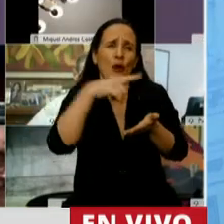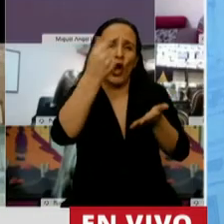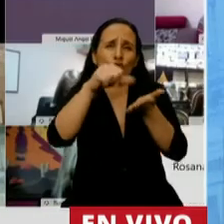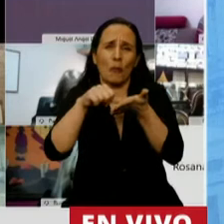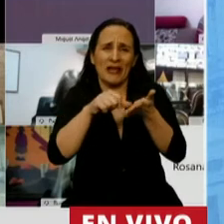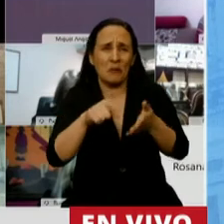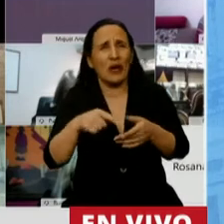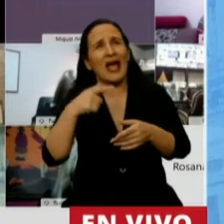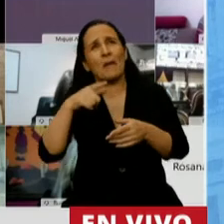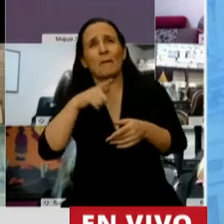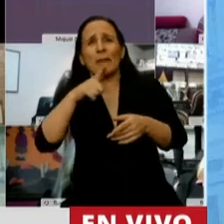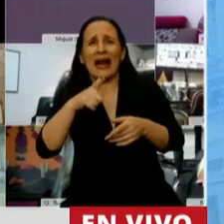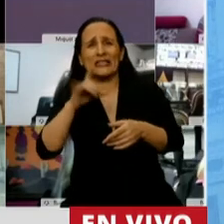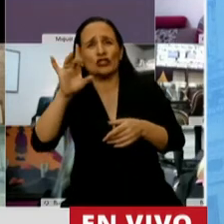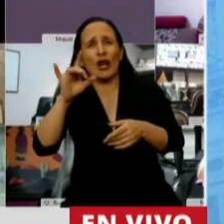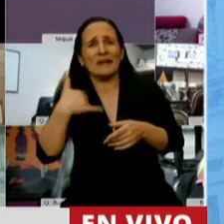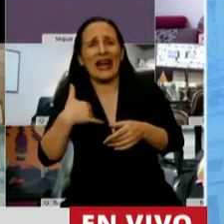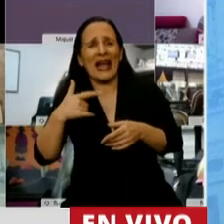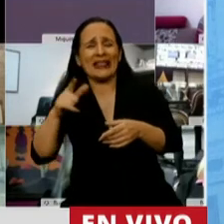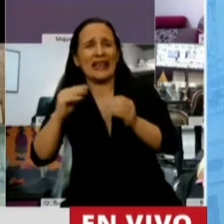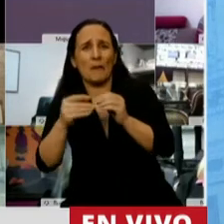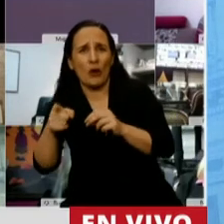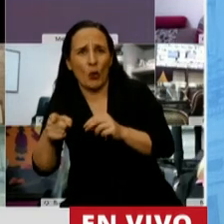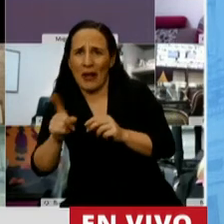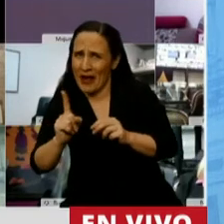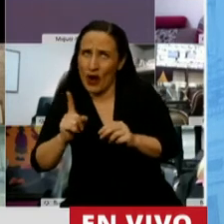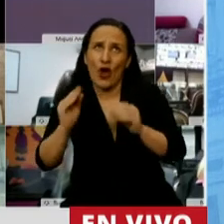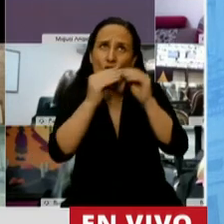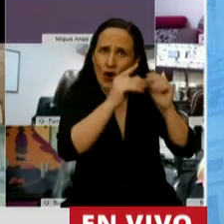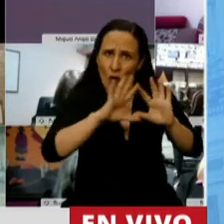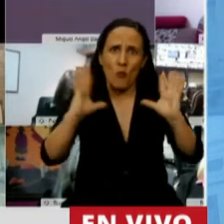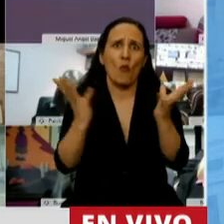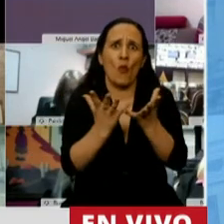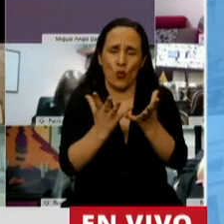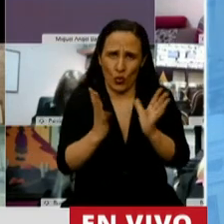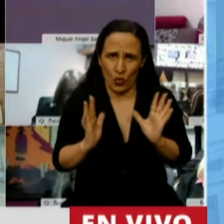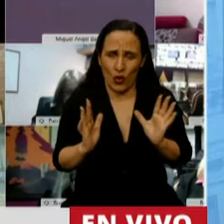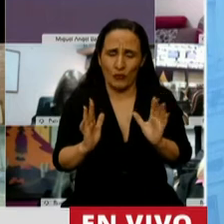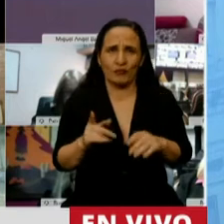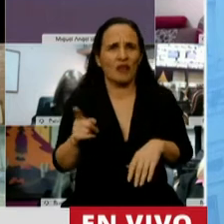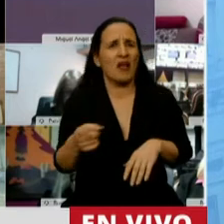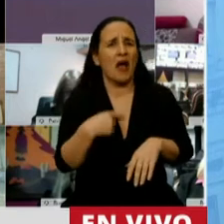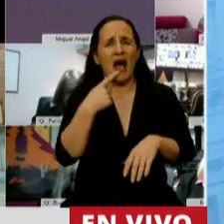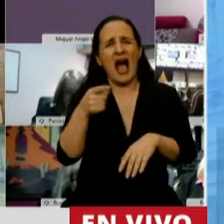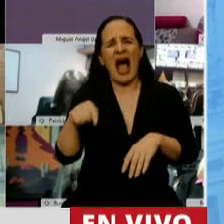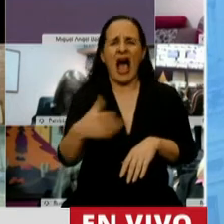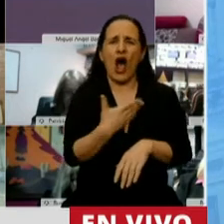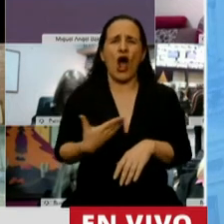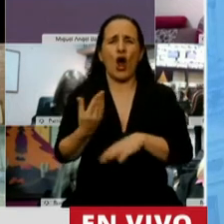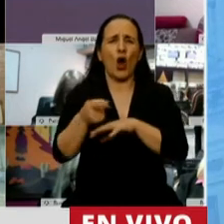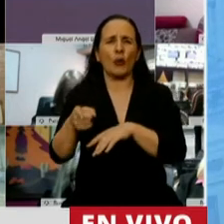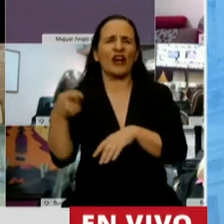podemos estar ajenos a lo que está pasando en el mundo. Pretenden instalar que este gobierno es antiempresario,